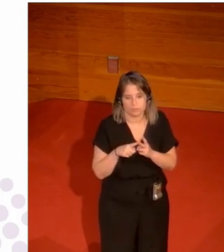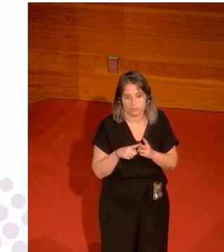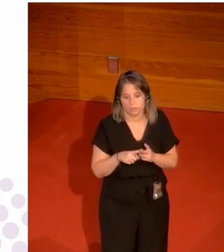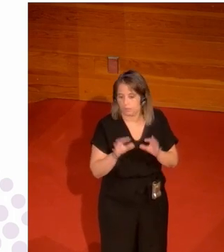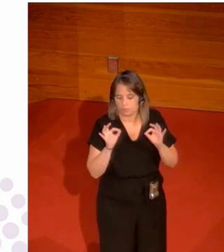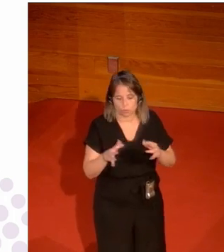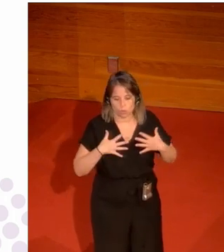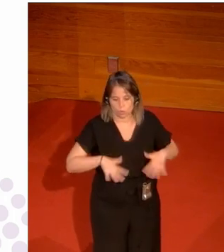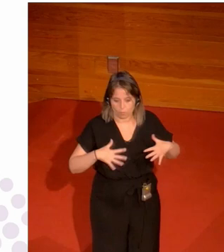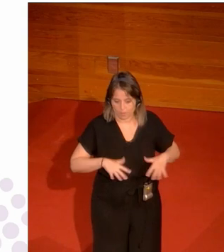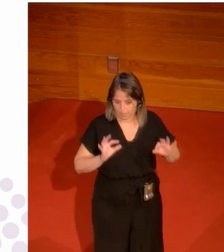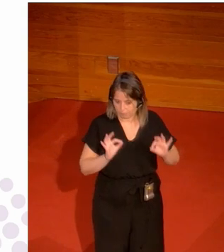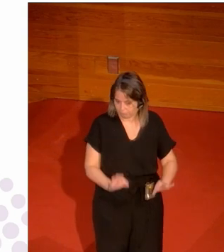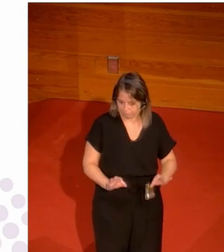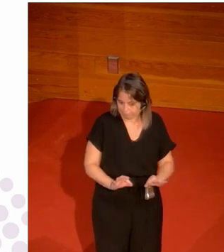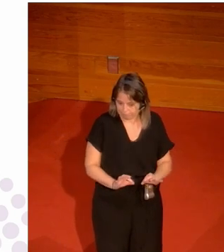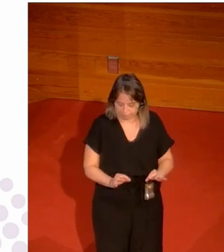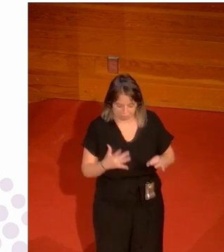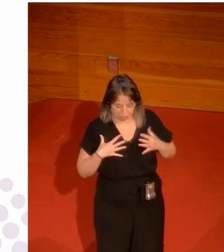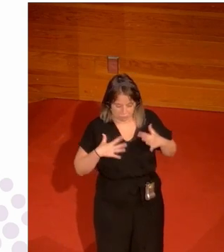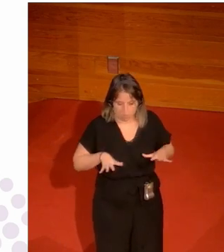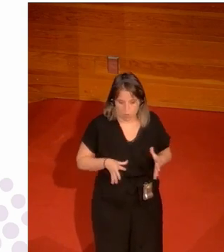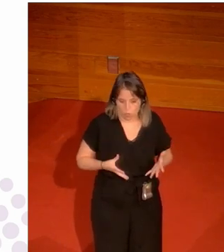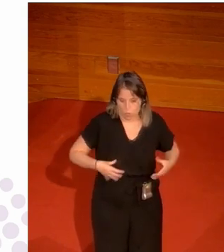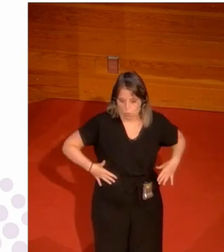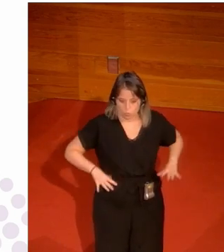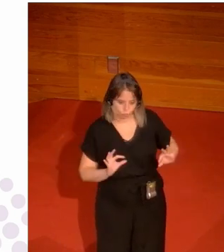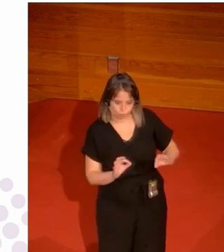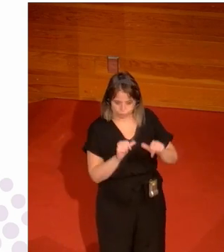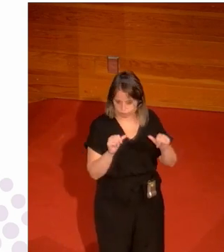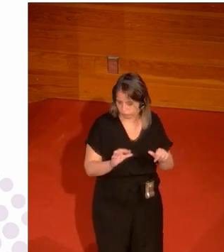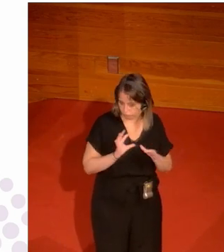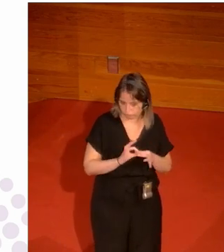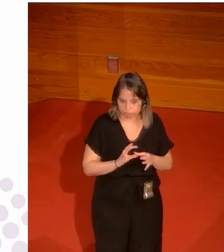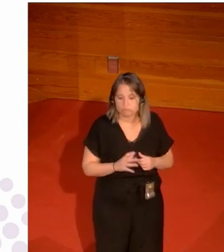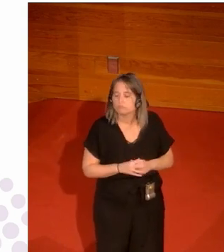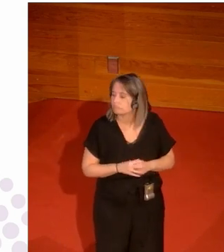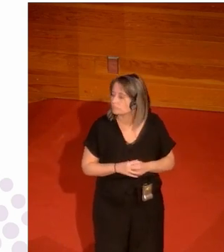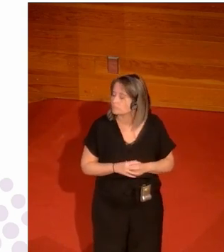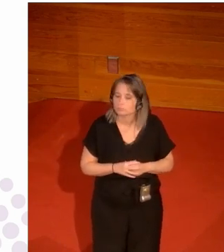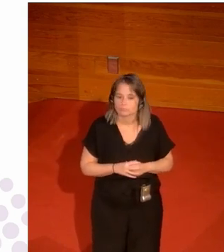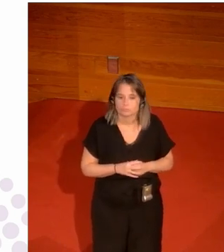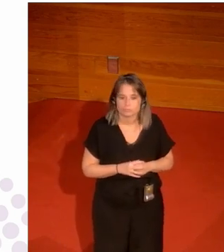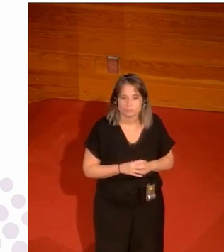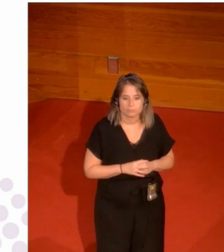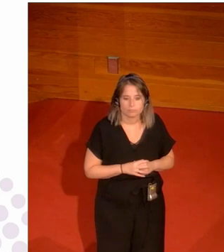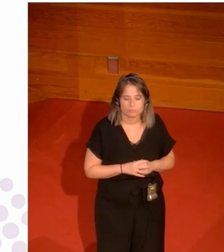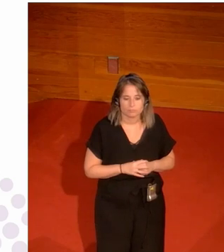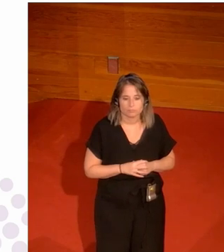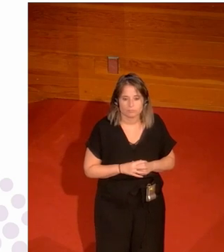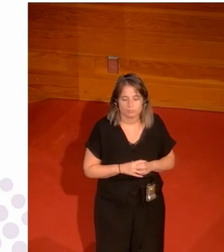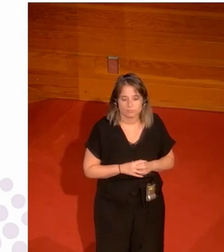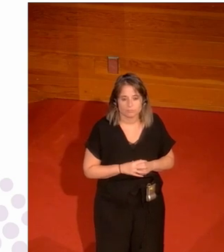sexualizada la indumentaria que tienen que vestir creo